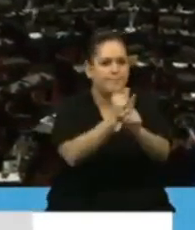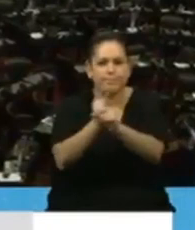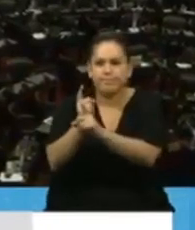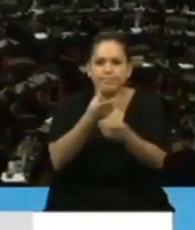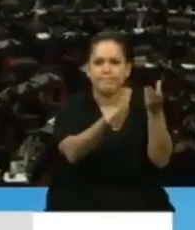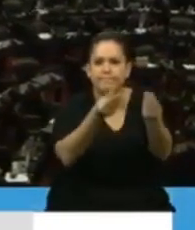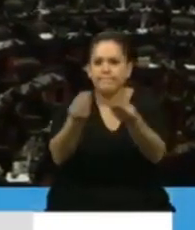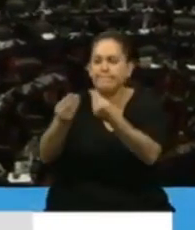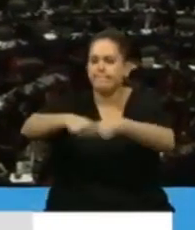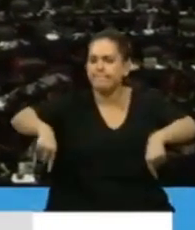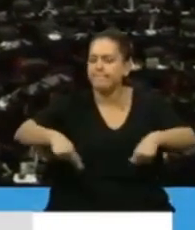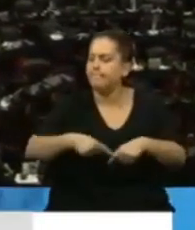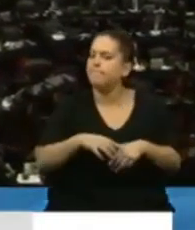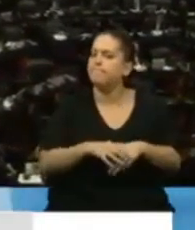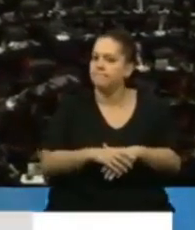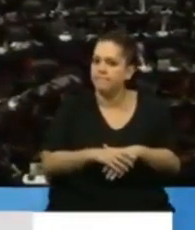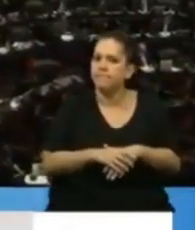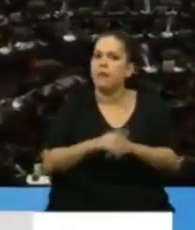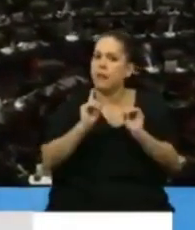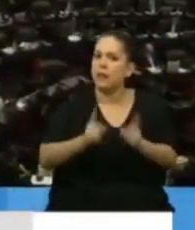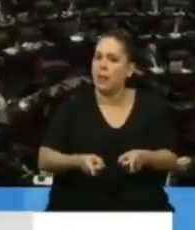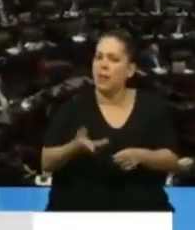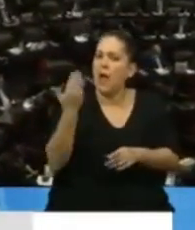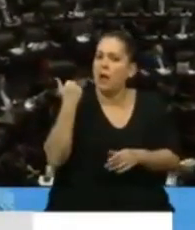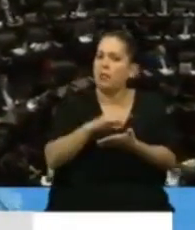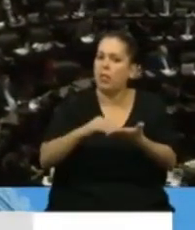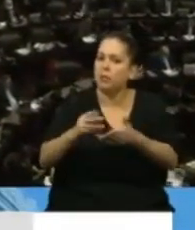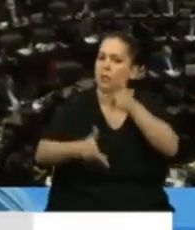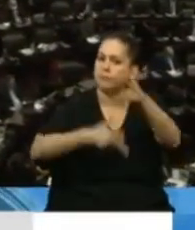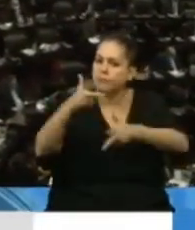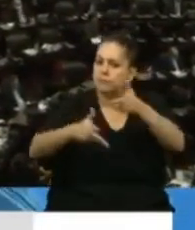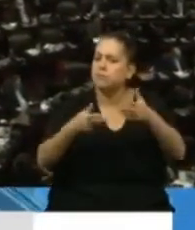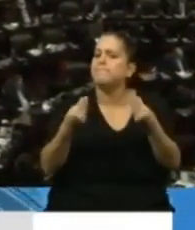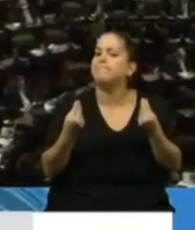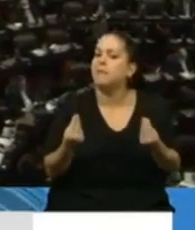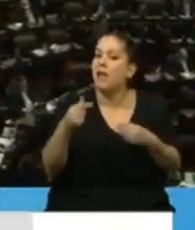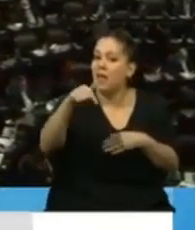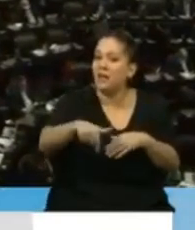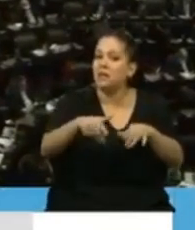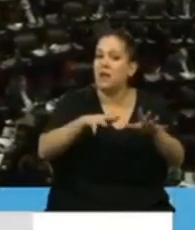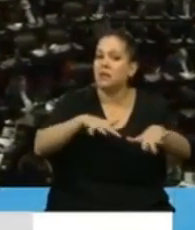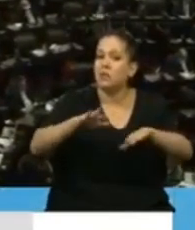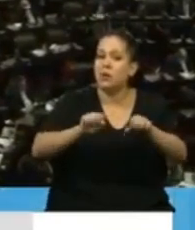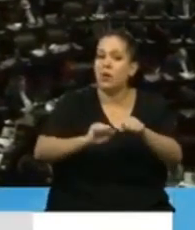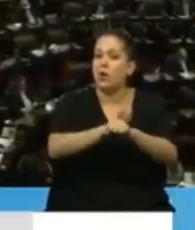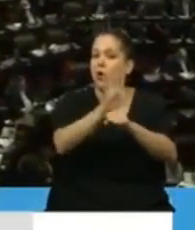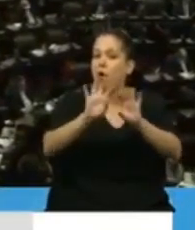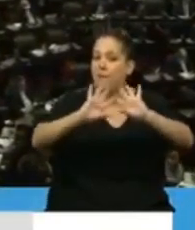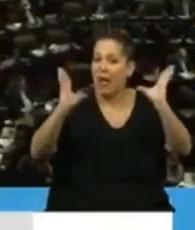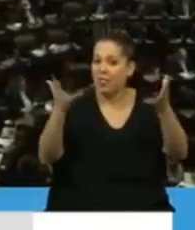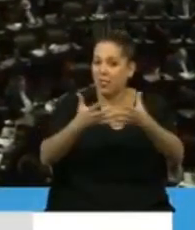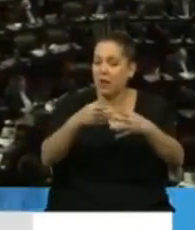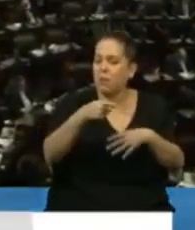Y como decían los diputados preopinantes, esta pandemia nos ha demostrado